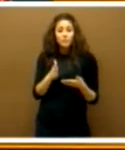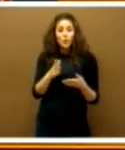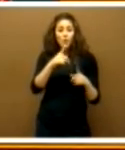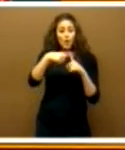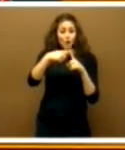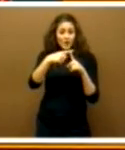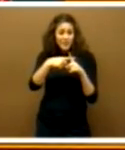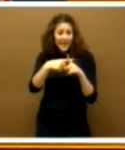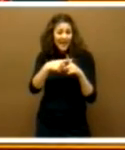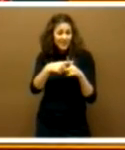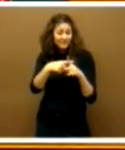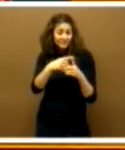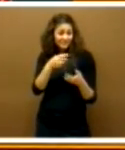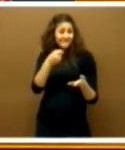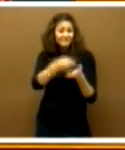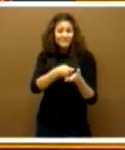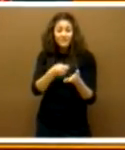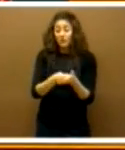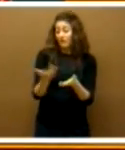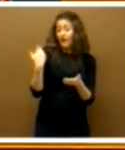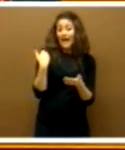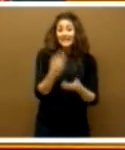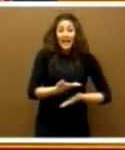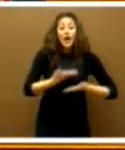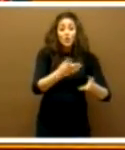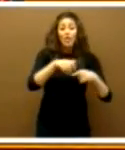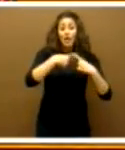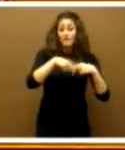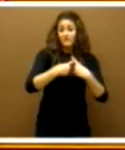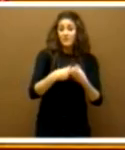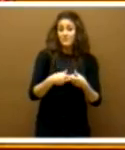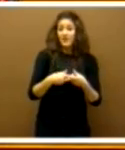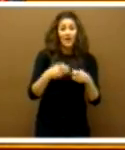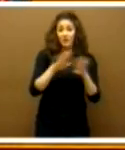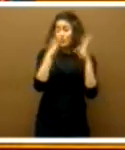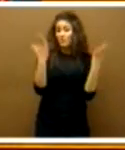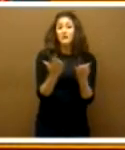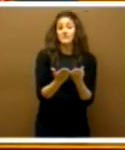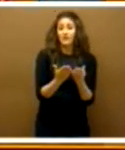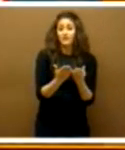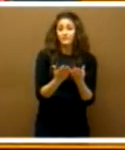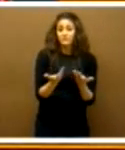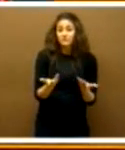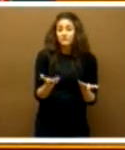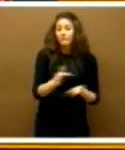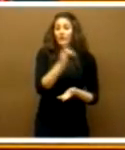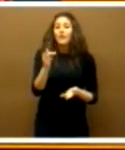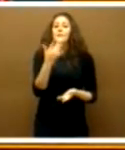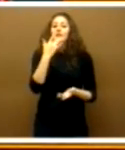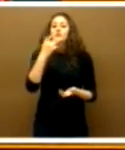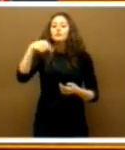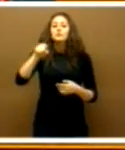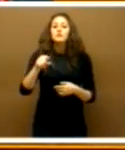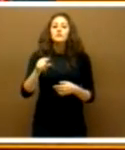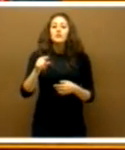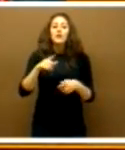niveles de renta cuando antes esas ayudas a las familias eran universales y, además, si tienen la